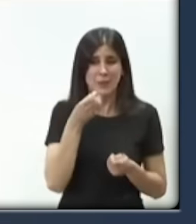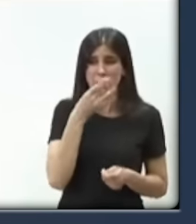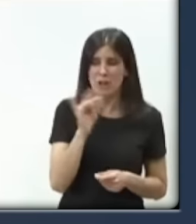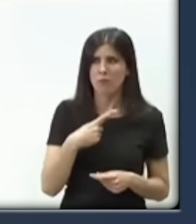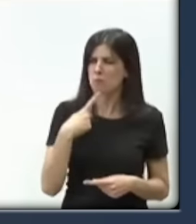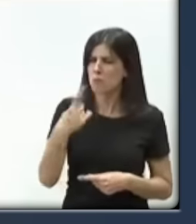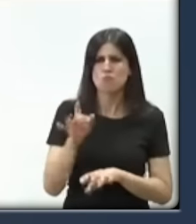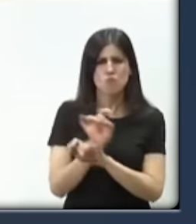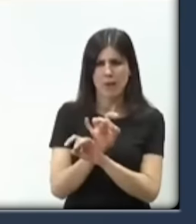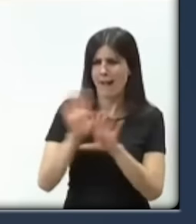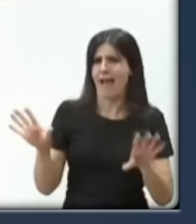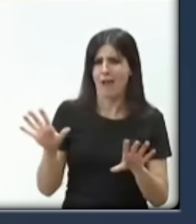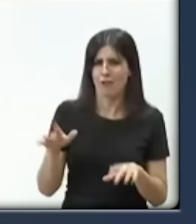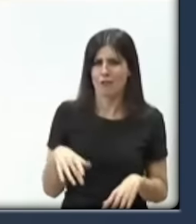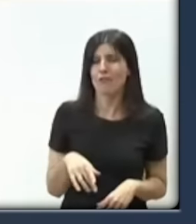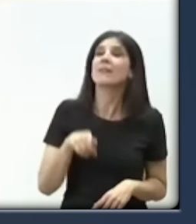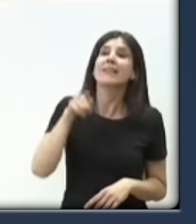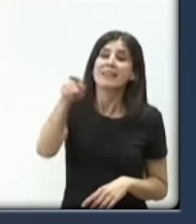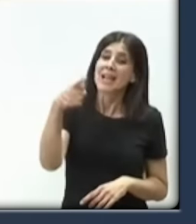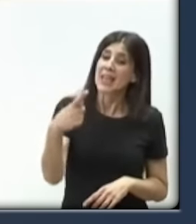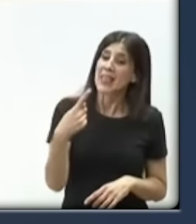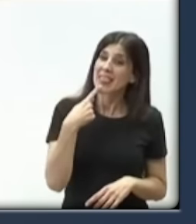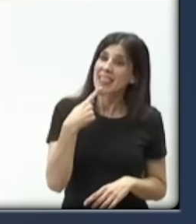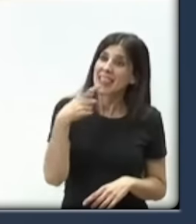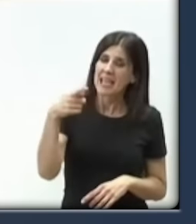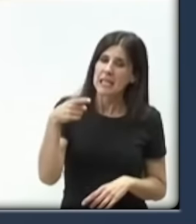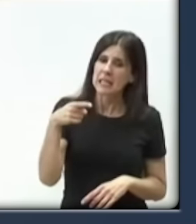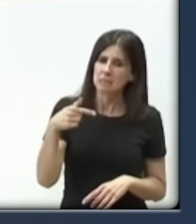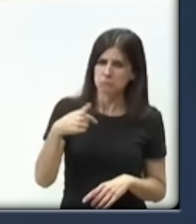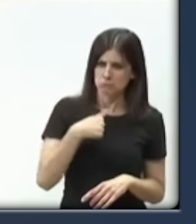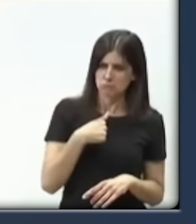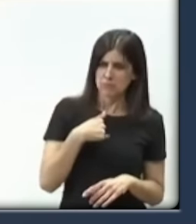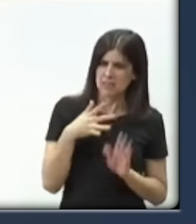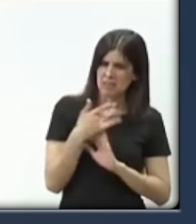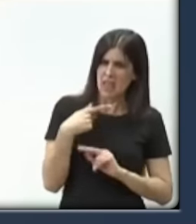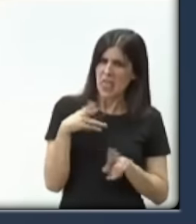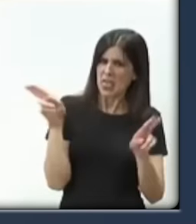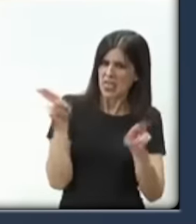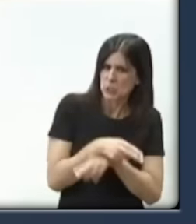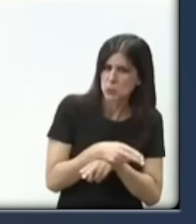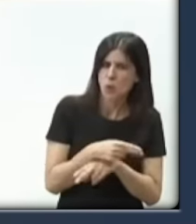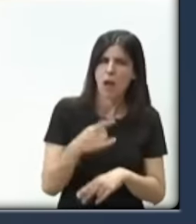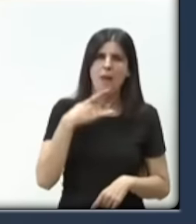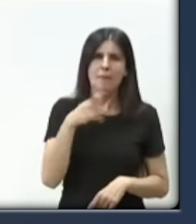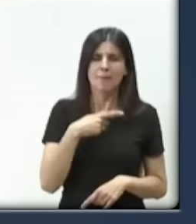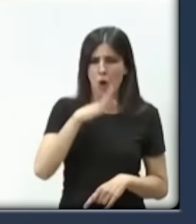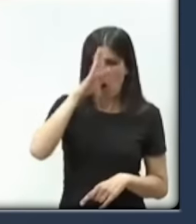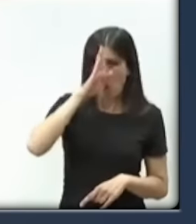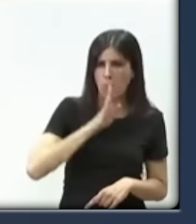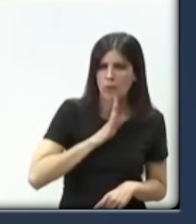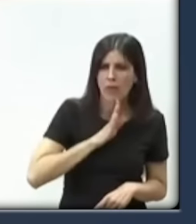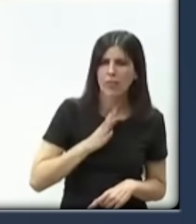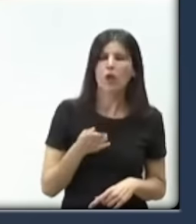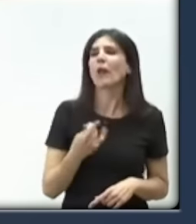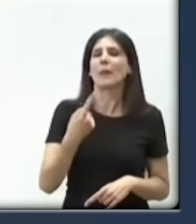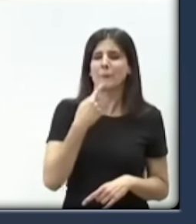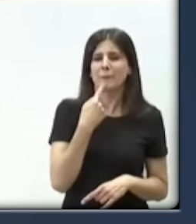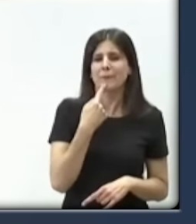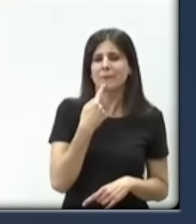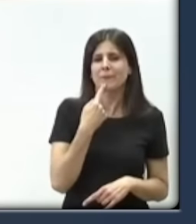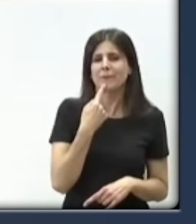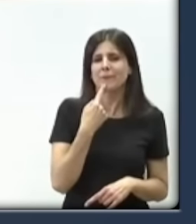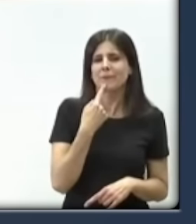García, lo que ustedes están diciendo que aquí es censura, que aquí es ocultación, que aquí es falta,